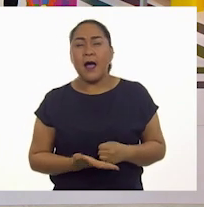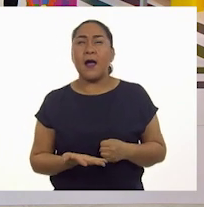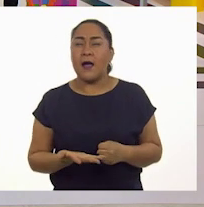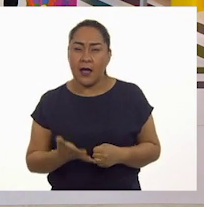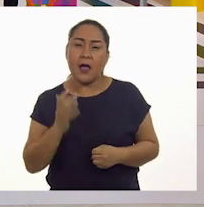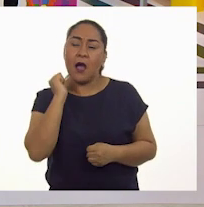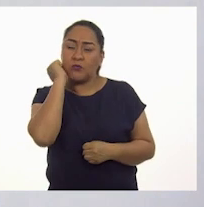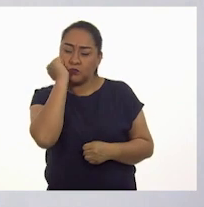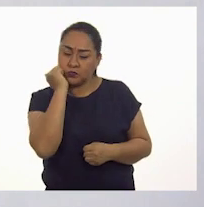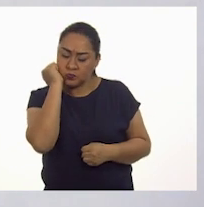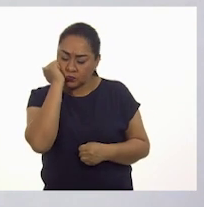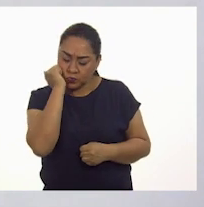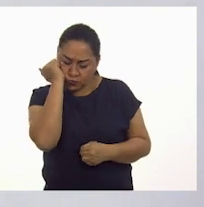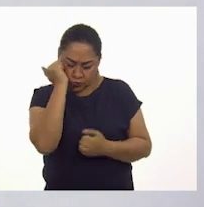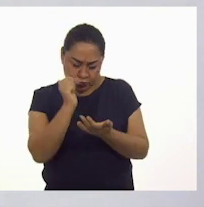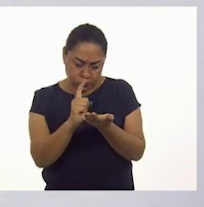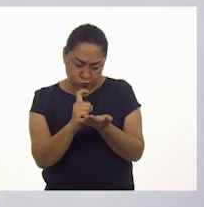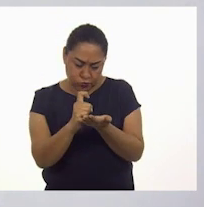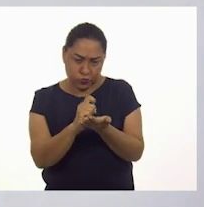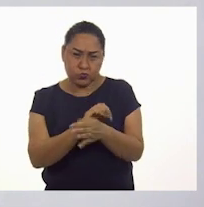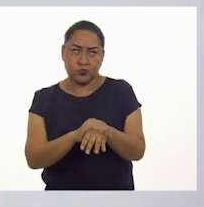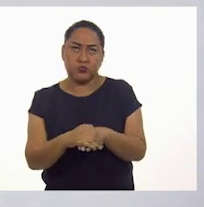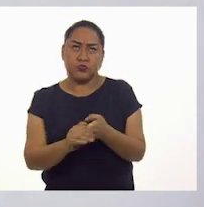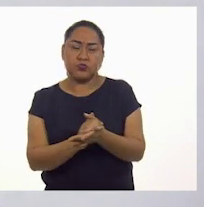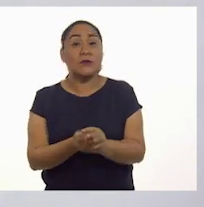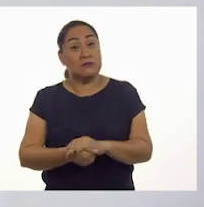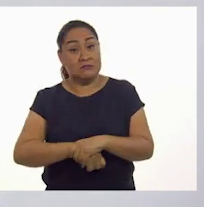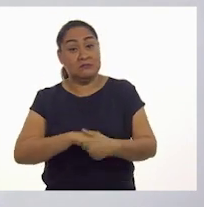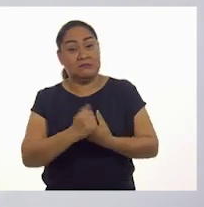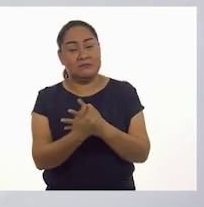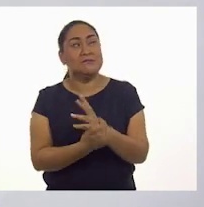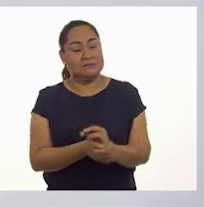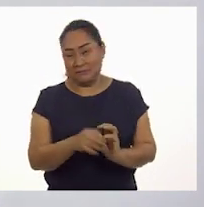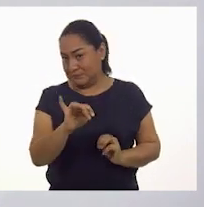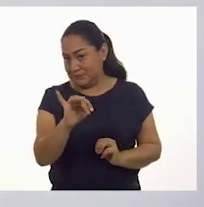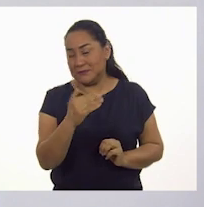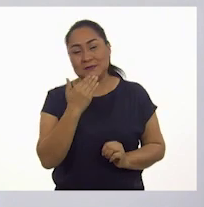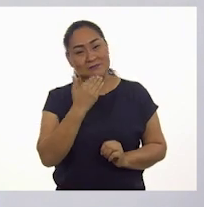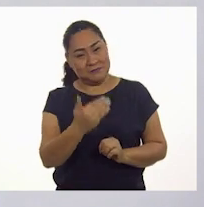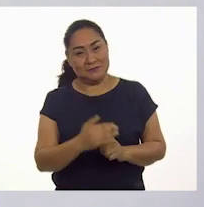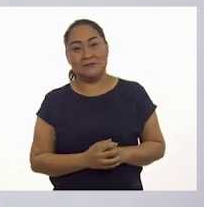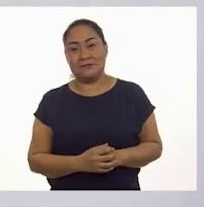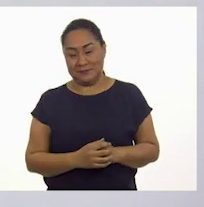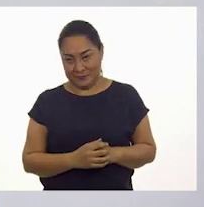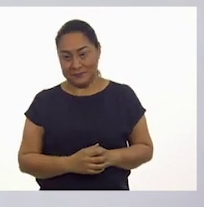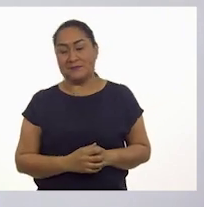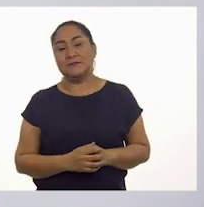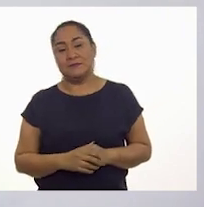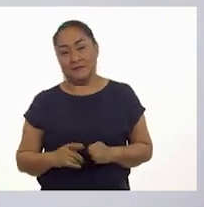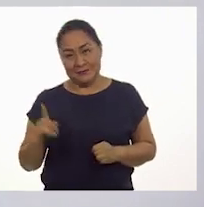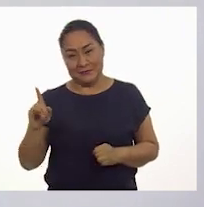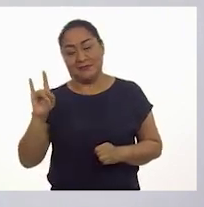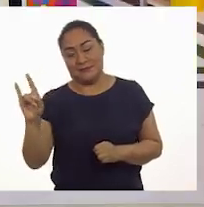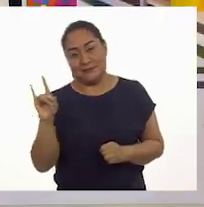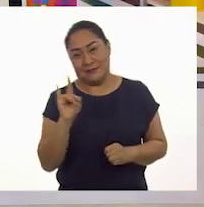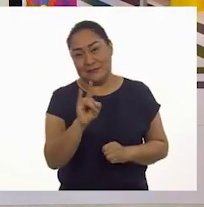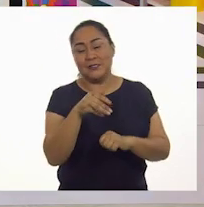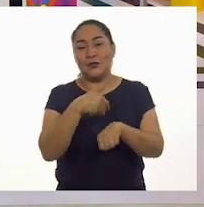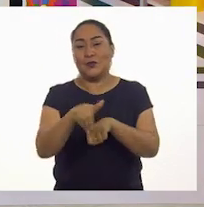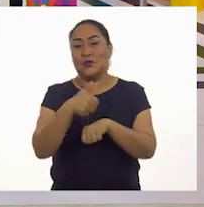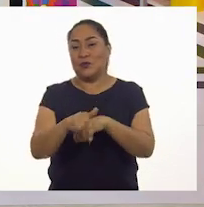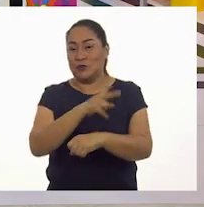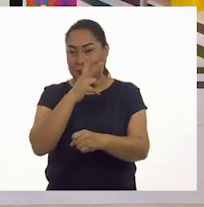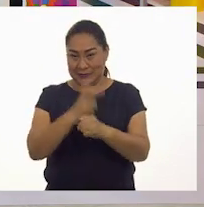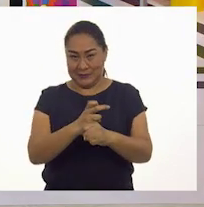jabón y tallarnos las manos. Me parece bien. Vamos a colocar esa actividad en el número dos.